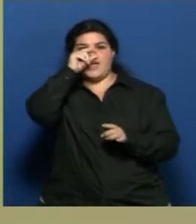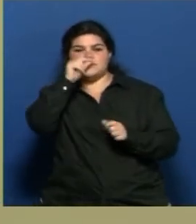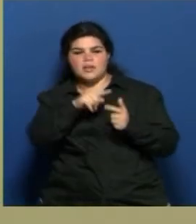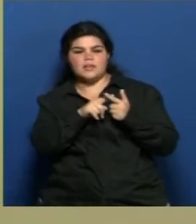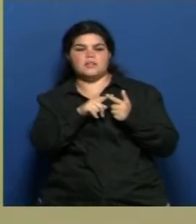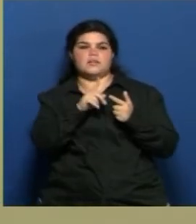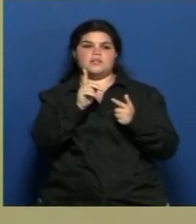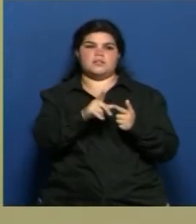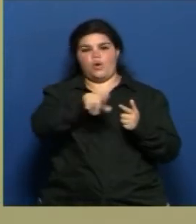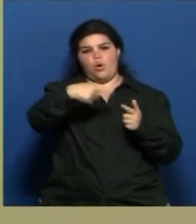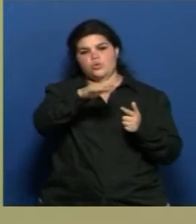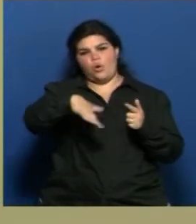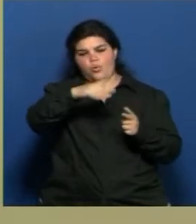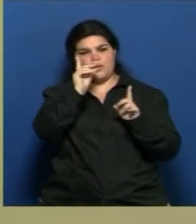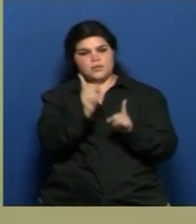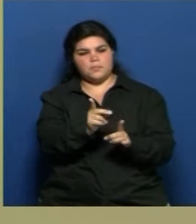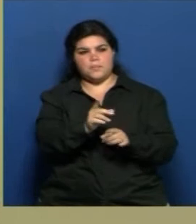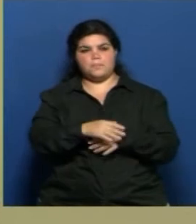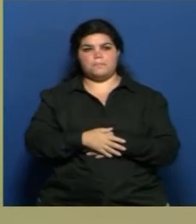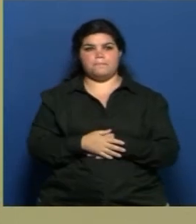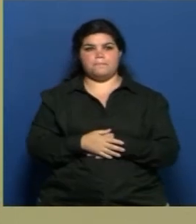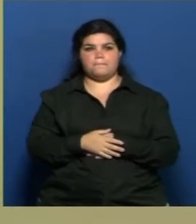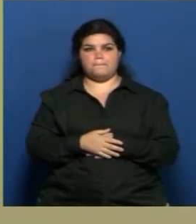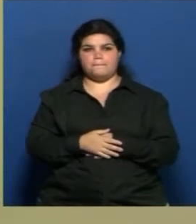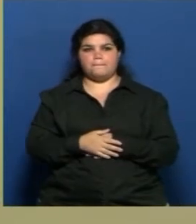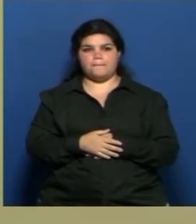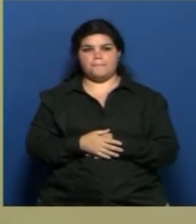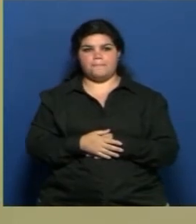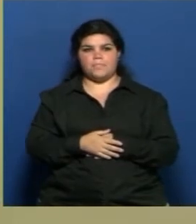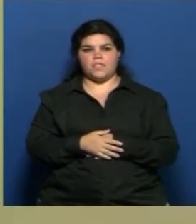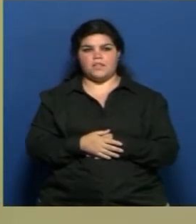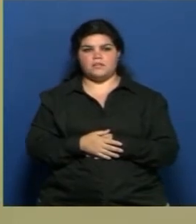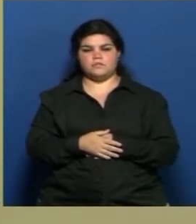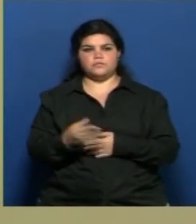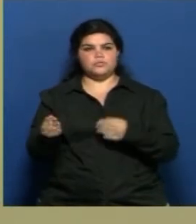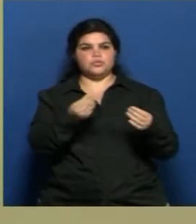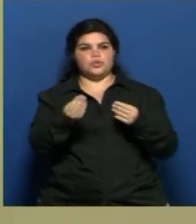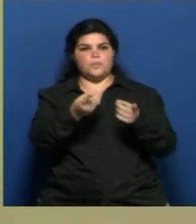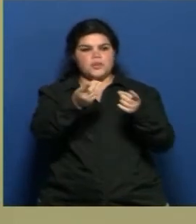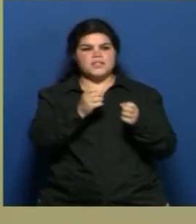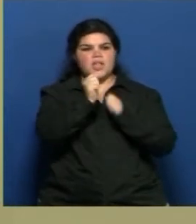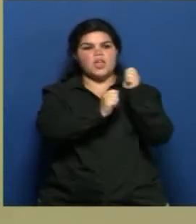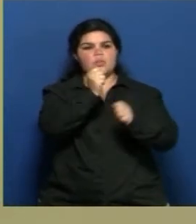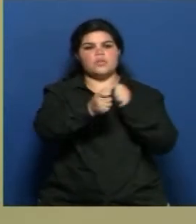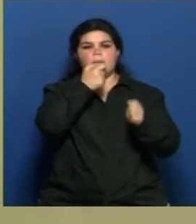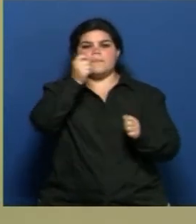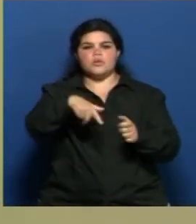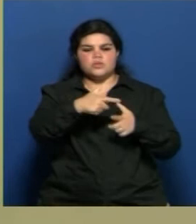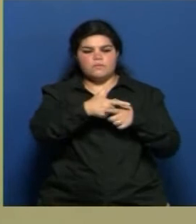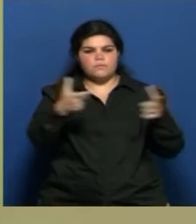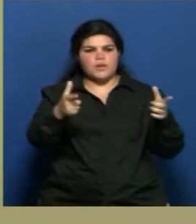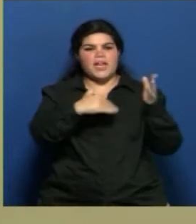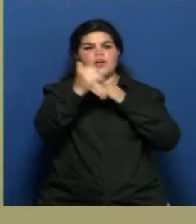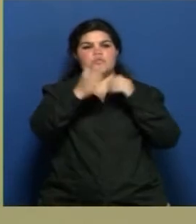y en otros lugares y en otros departamentos. ¿Hacia dónde debería crecer industrialmente Mendoza a nivel de infraestructura?